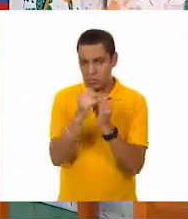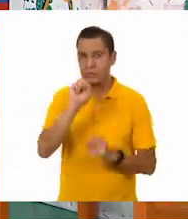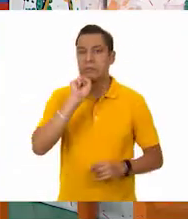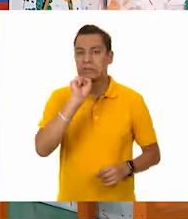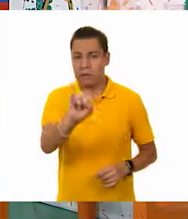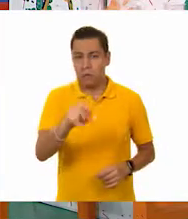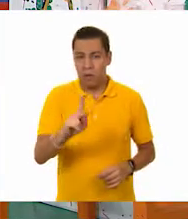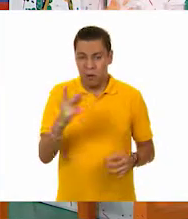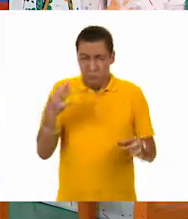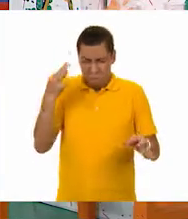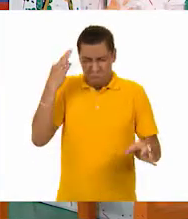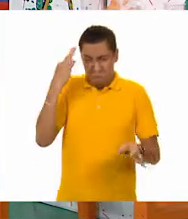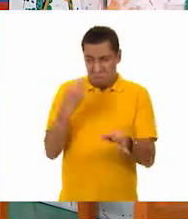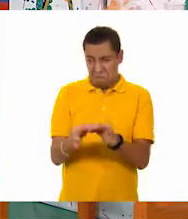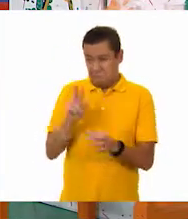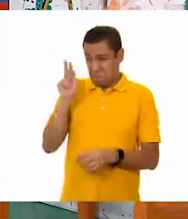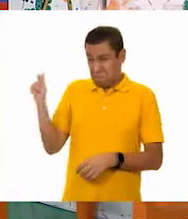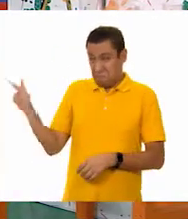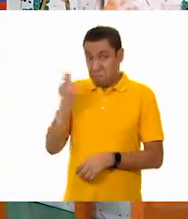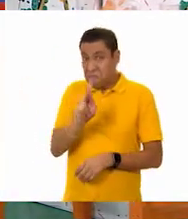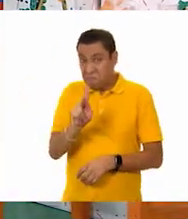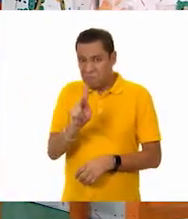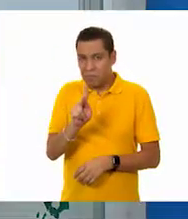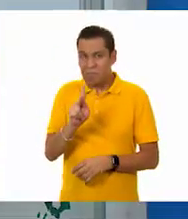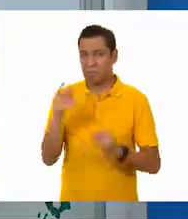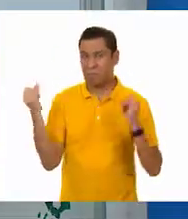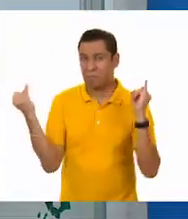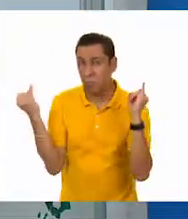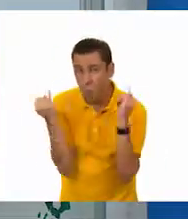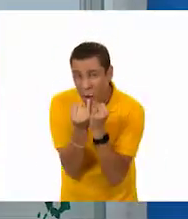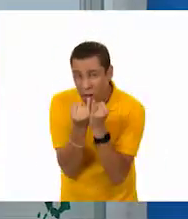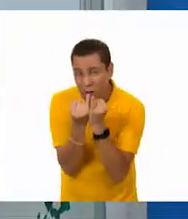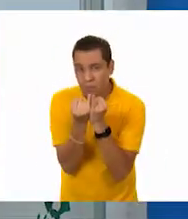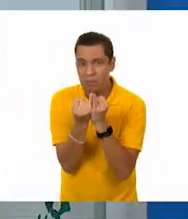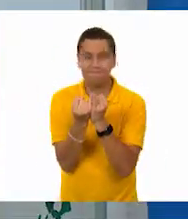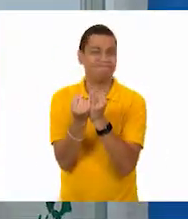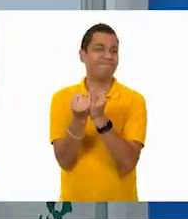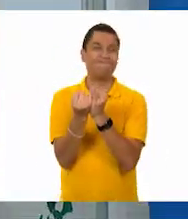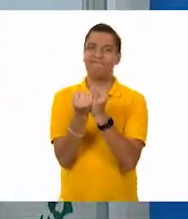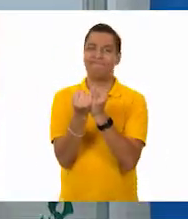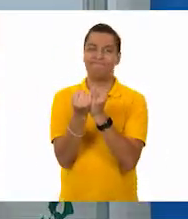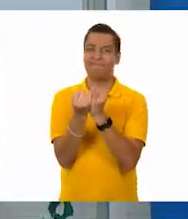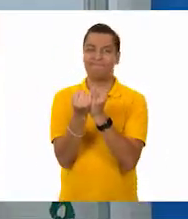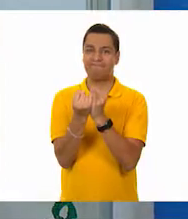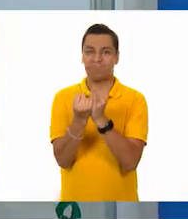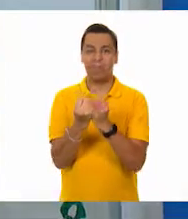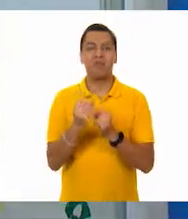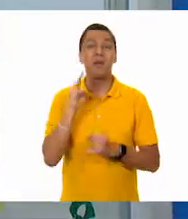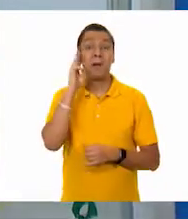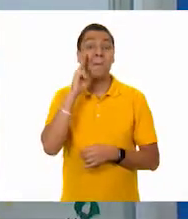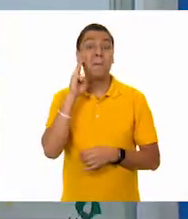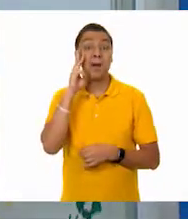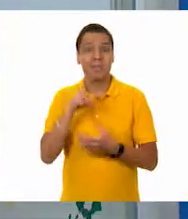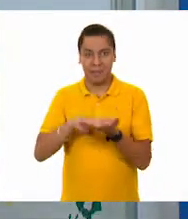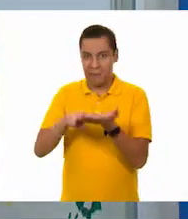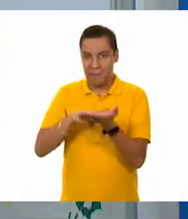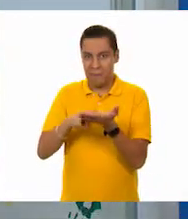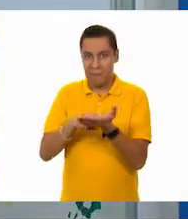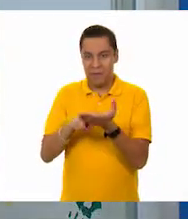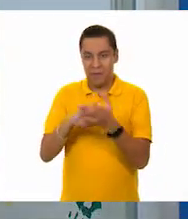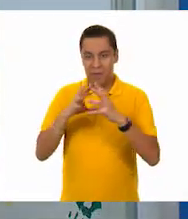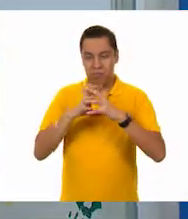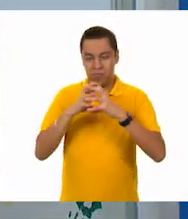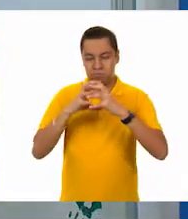Parecen, pero no. Podríamos estar hablando de que esta manzana verde está un poquito más gordita y esta manzana